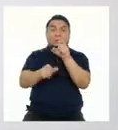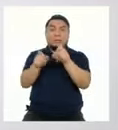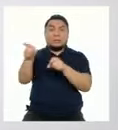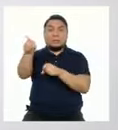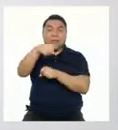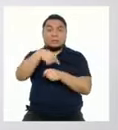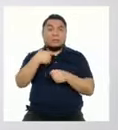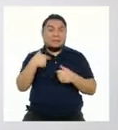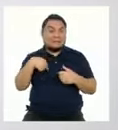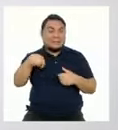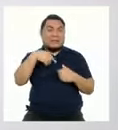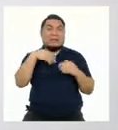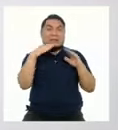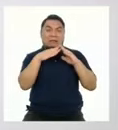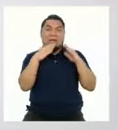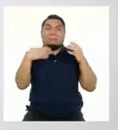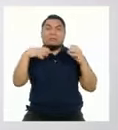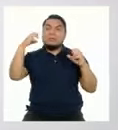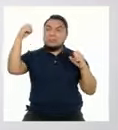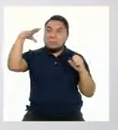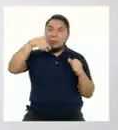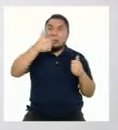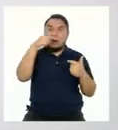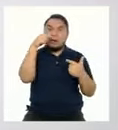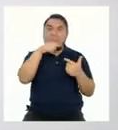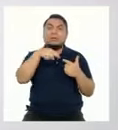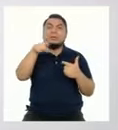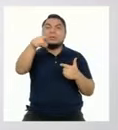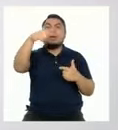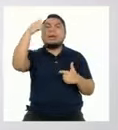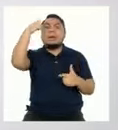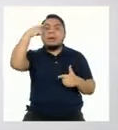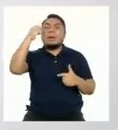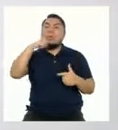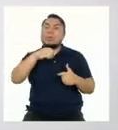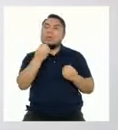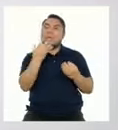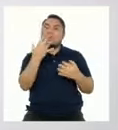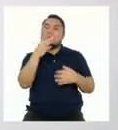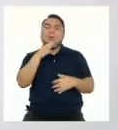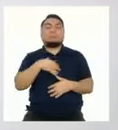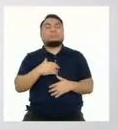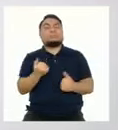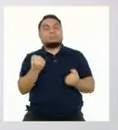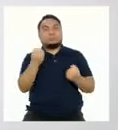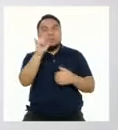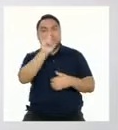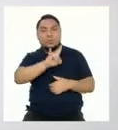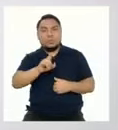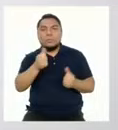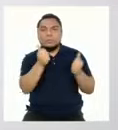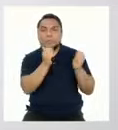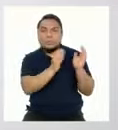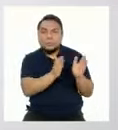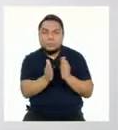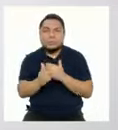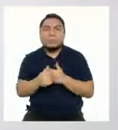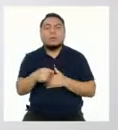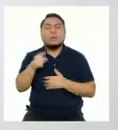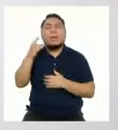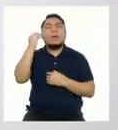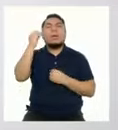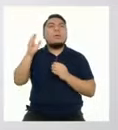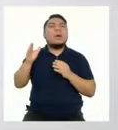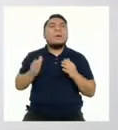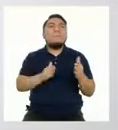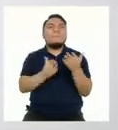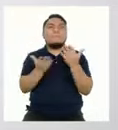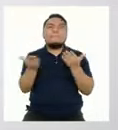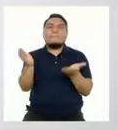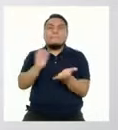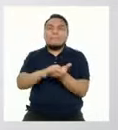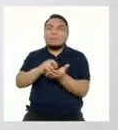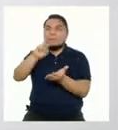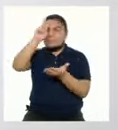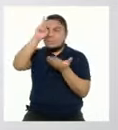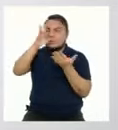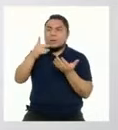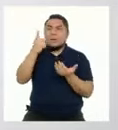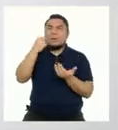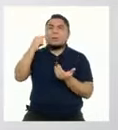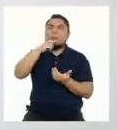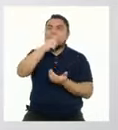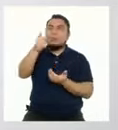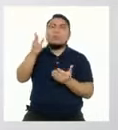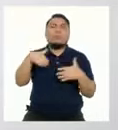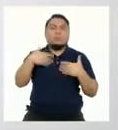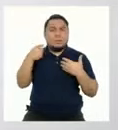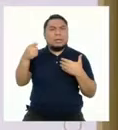tenemos estos servicios en casa debemos ser conscientes de su uso y pensar en formas de hacer que más peruanas y